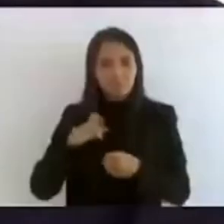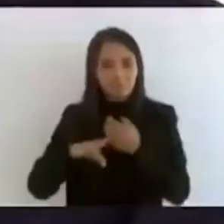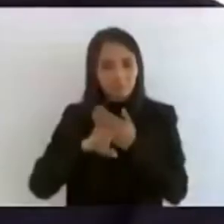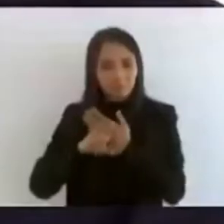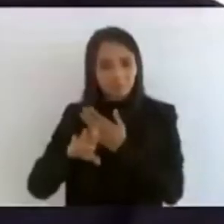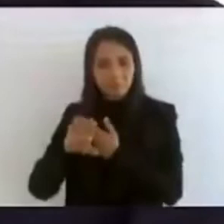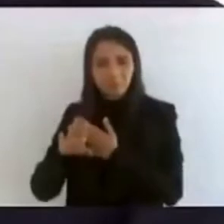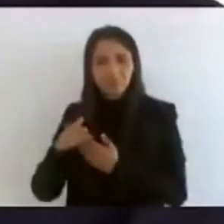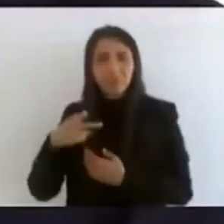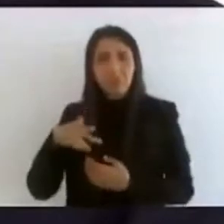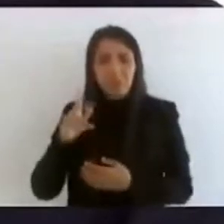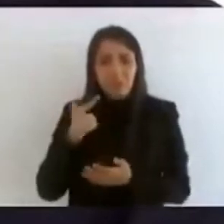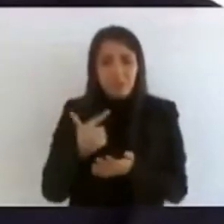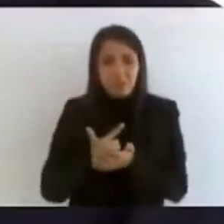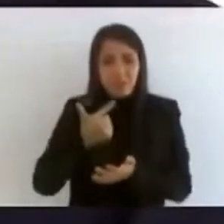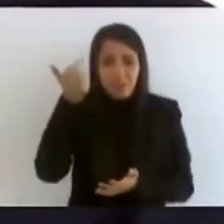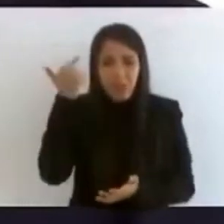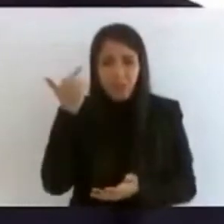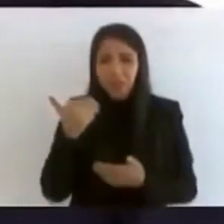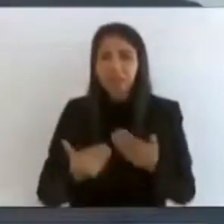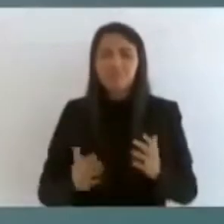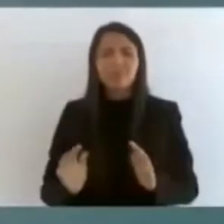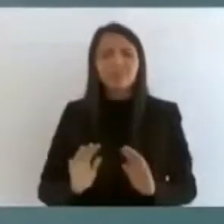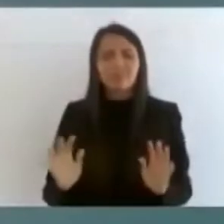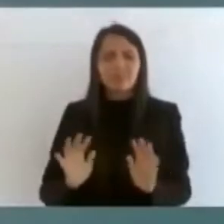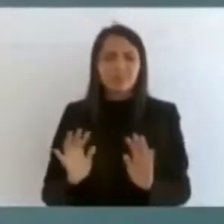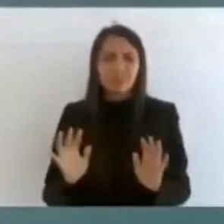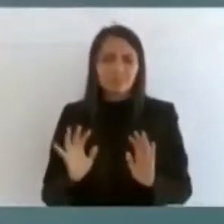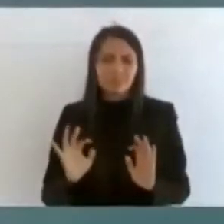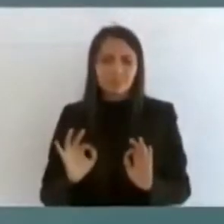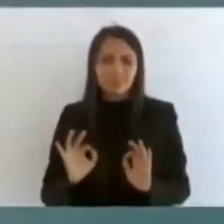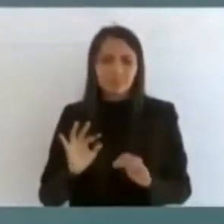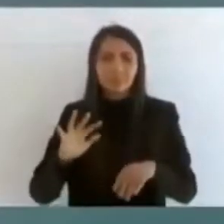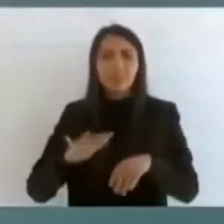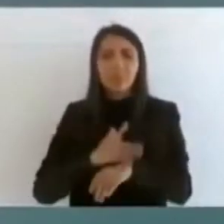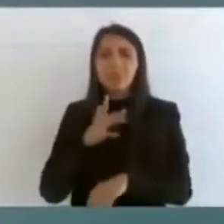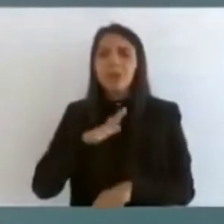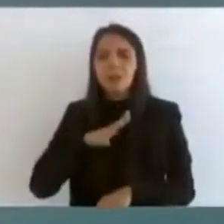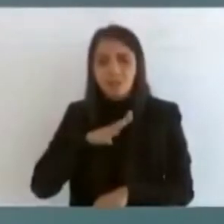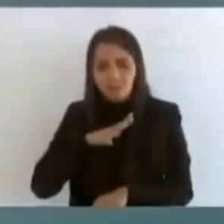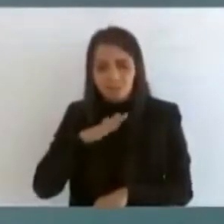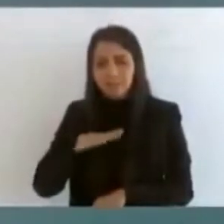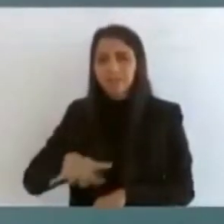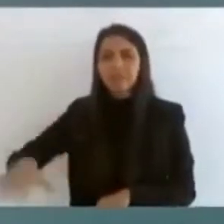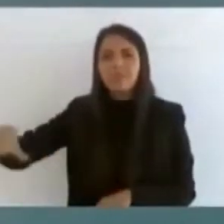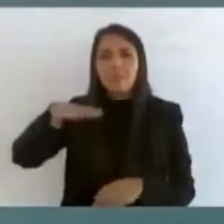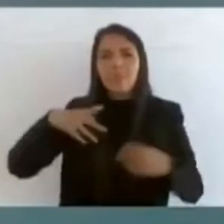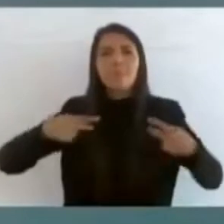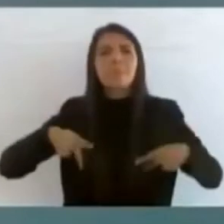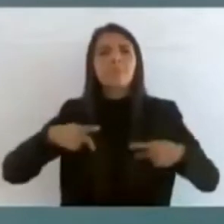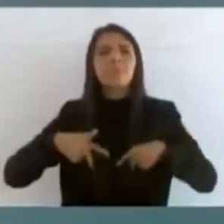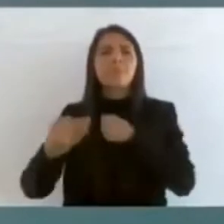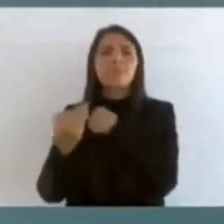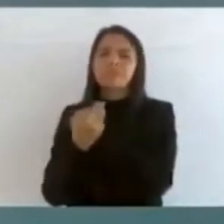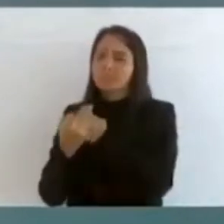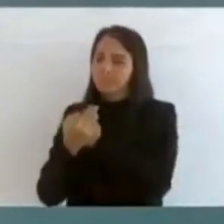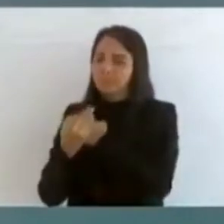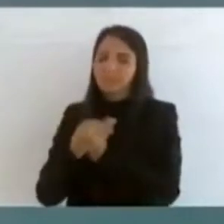Porque la gente nos está respaldando,